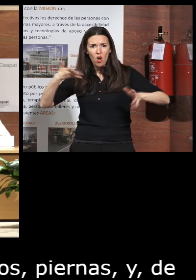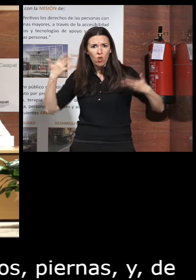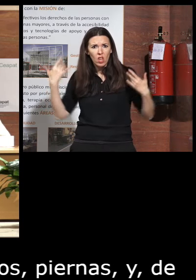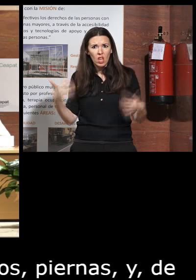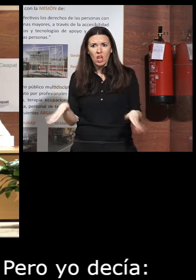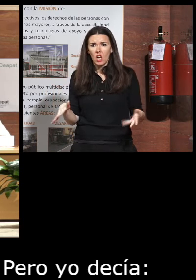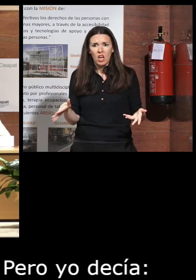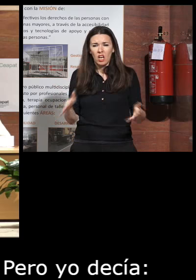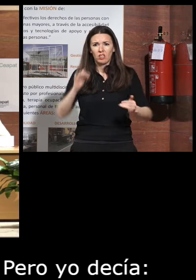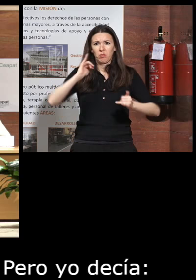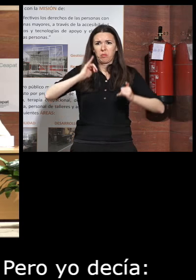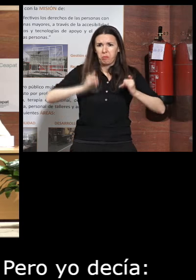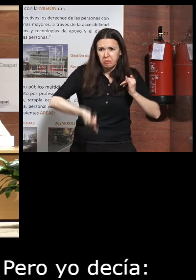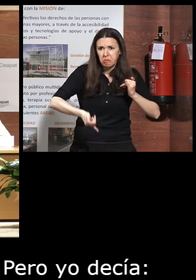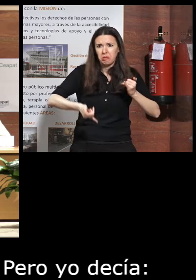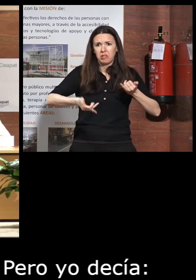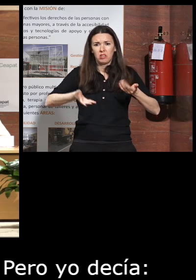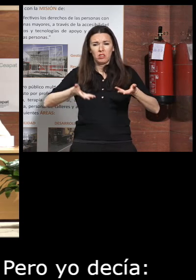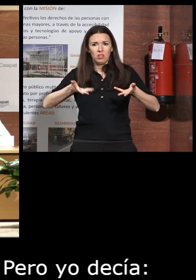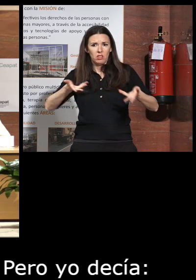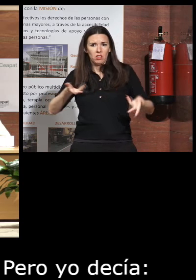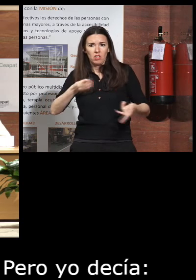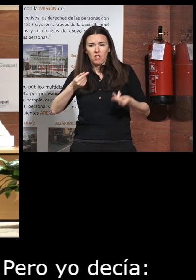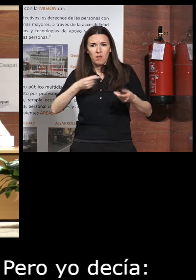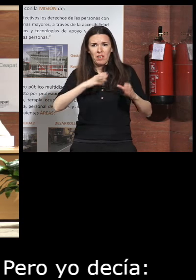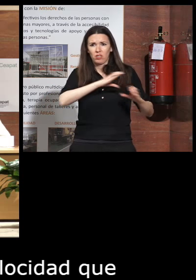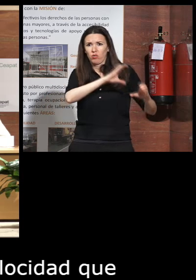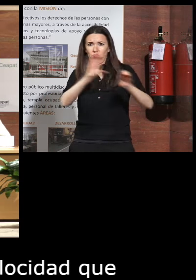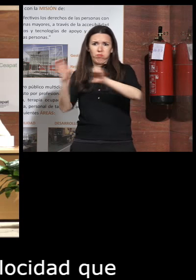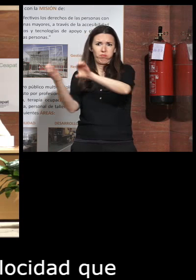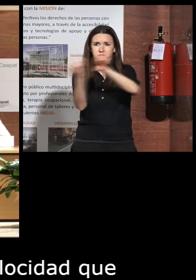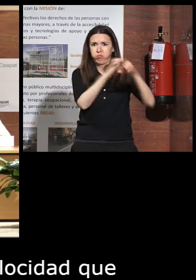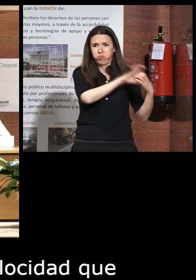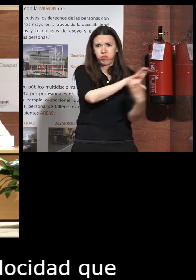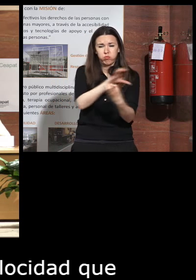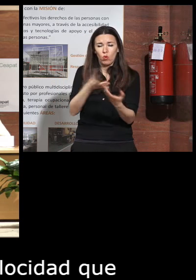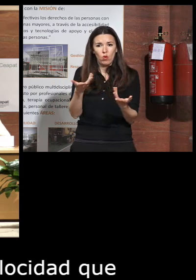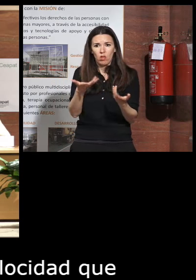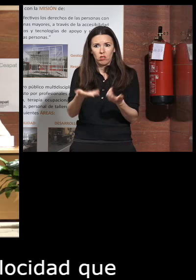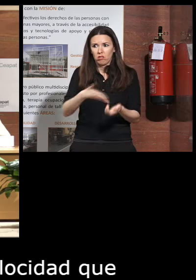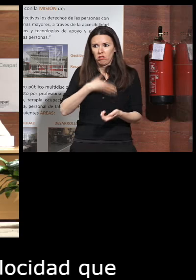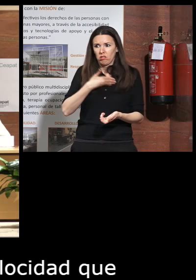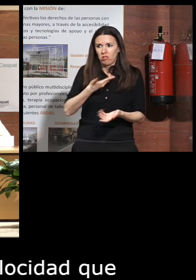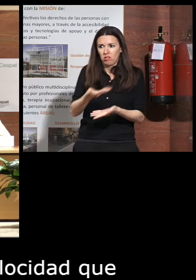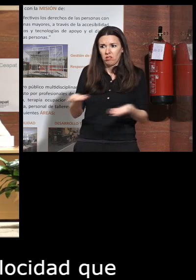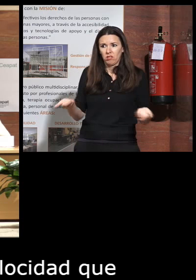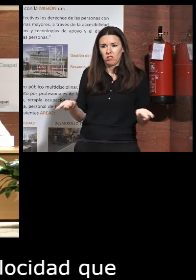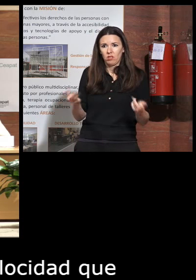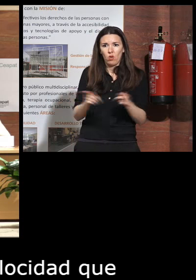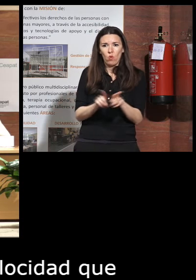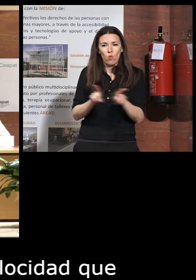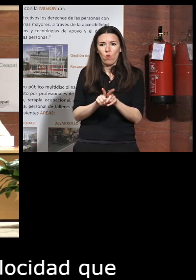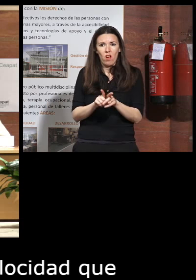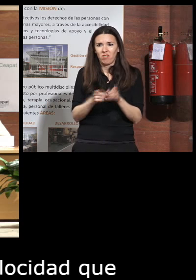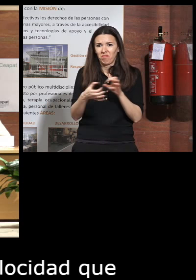los frenazos que pegan las vueltas que dan los pobres bueno pues no